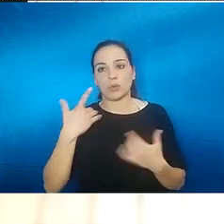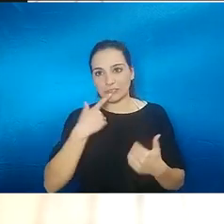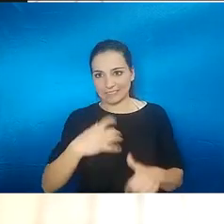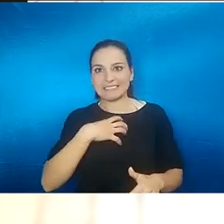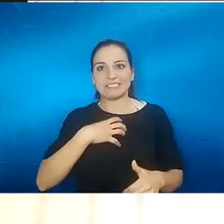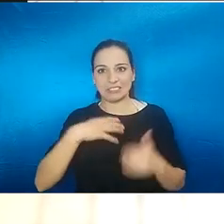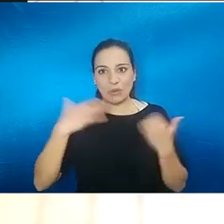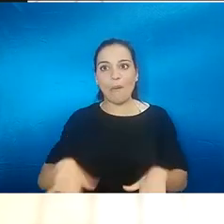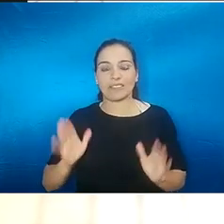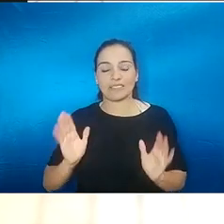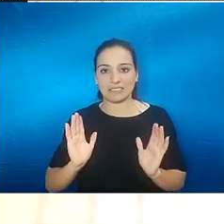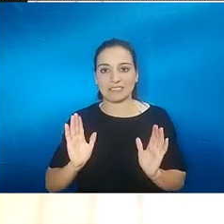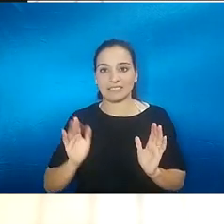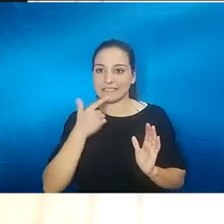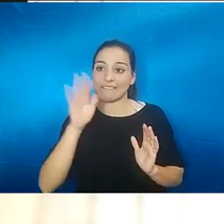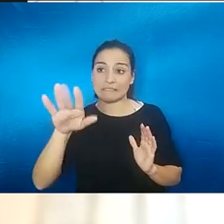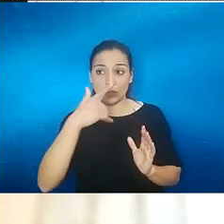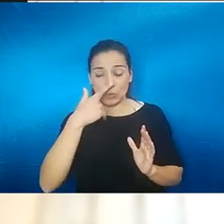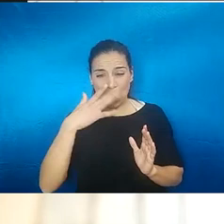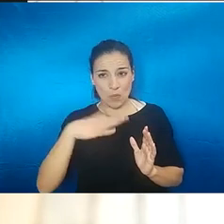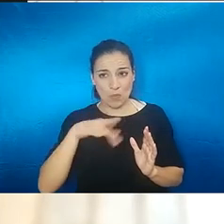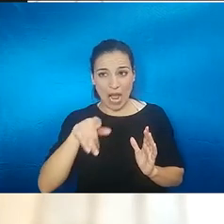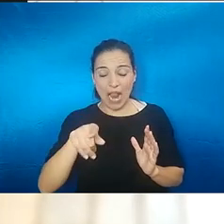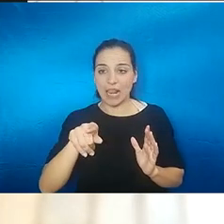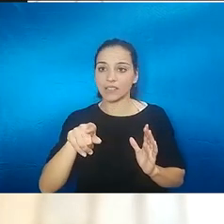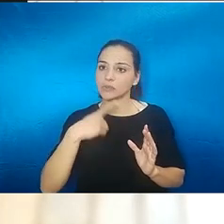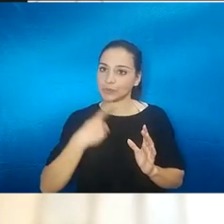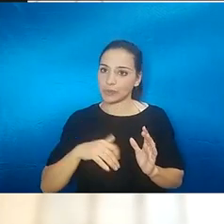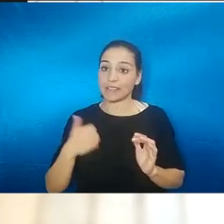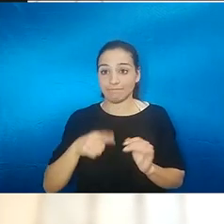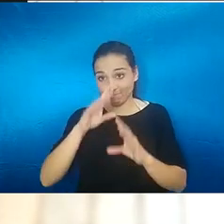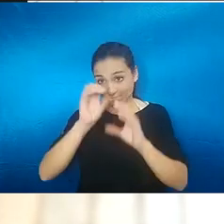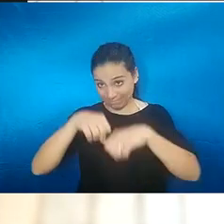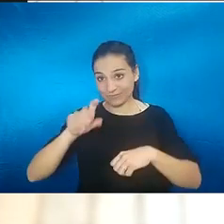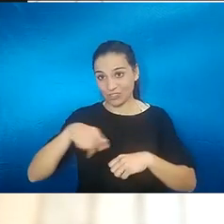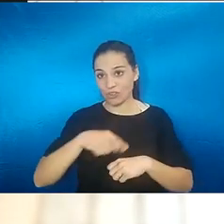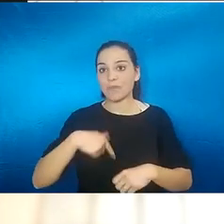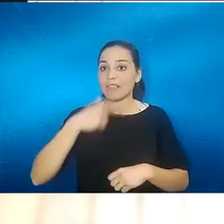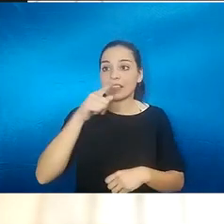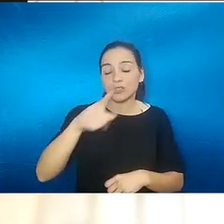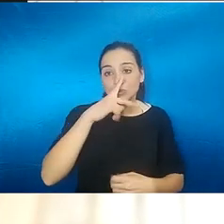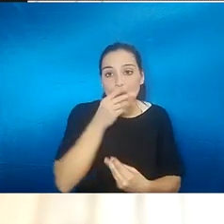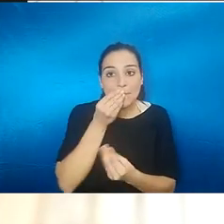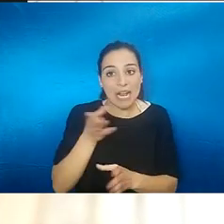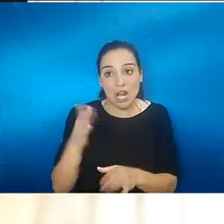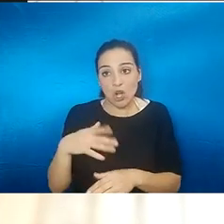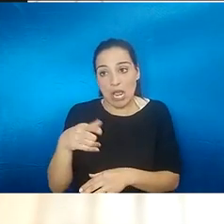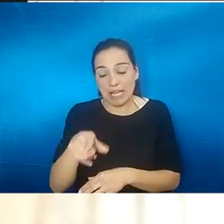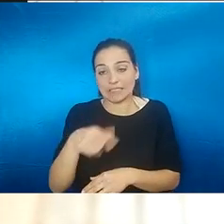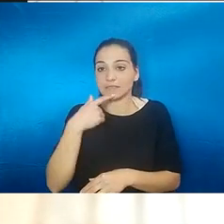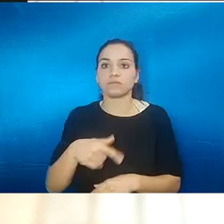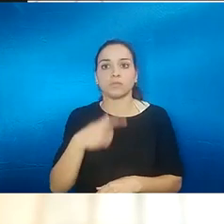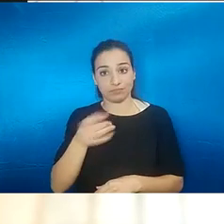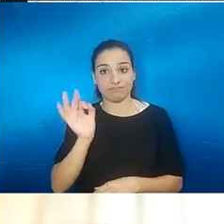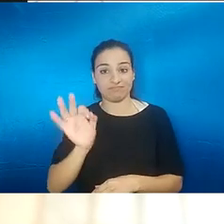pues cuesta mucho no sé si si estáis de acuerdo conmigo pero cuesta ¿no? o sea decirle a alguien que huele